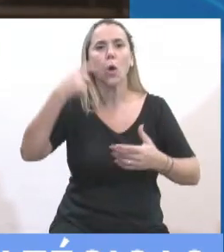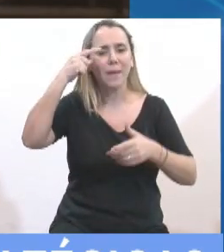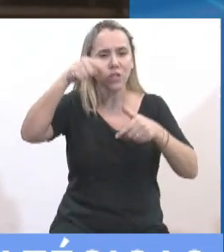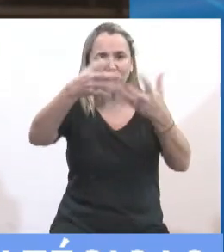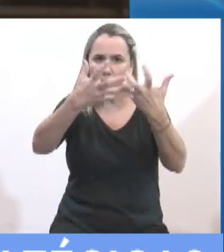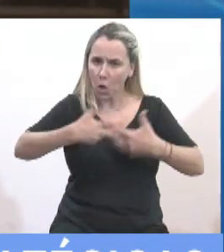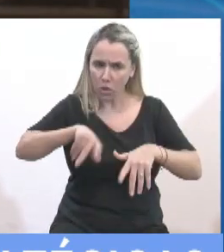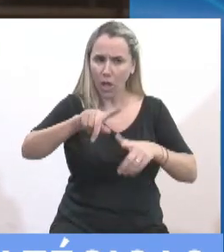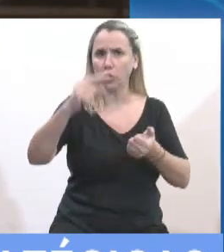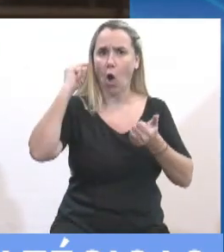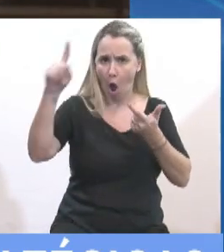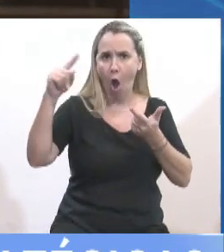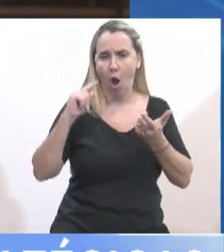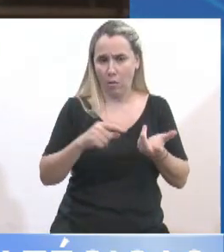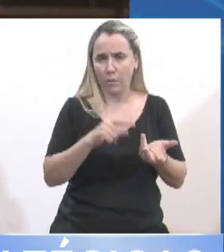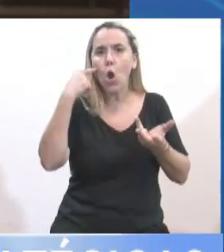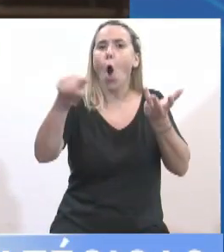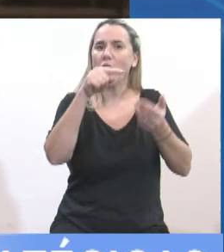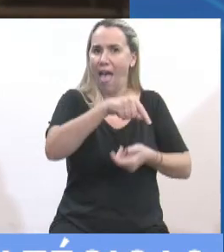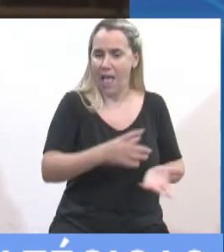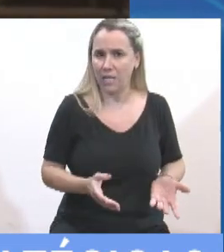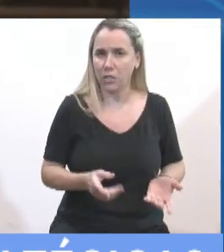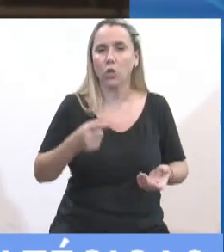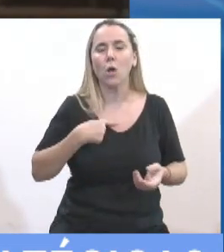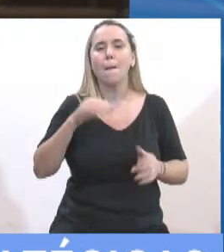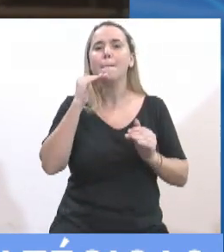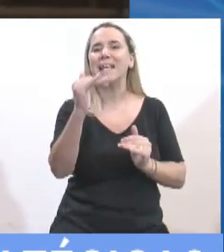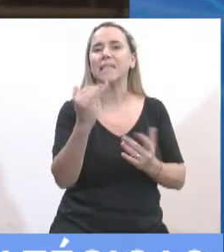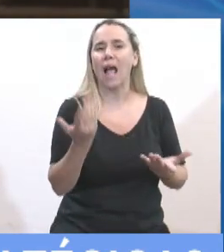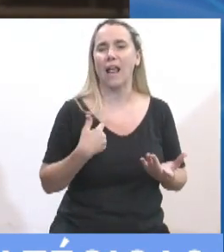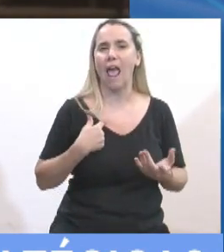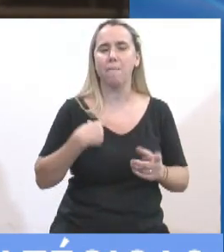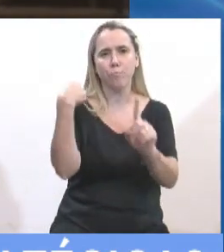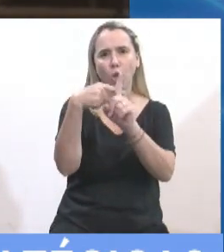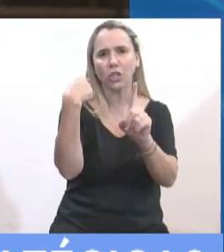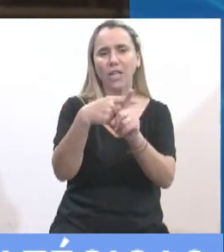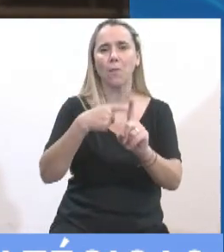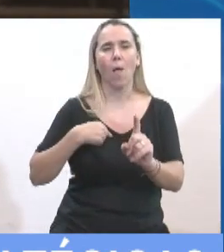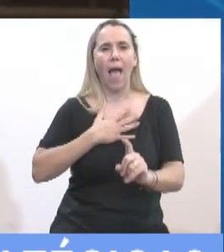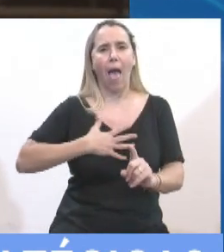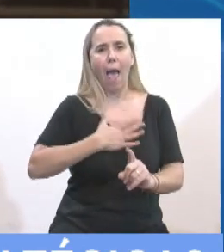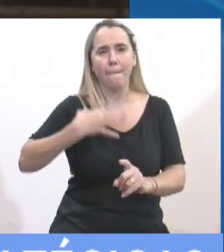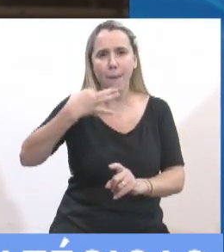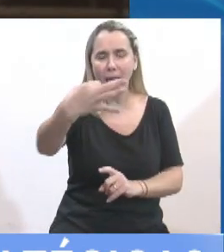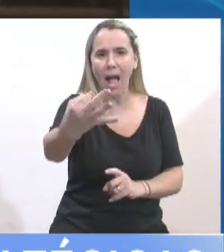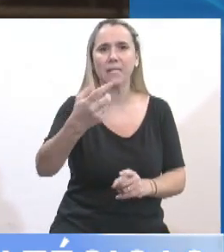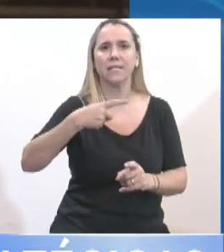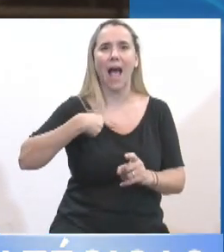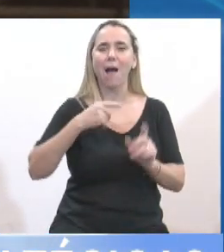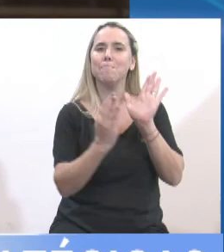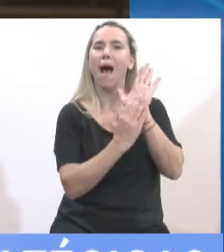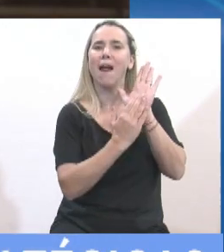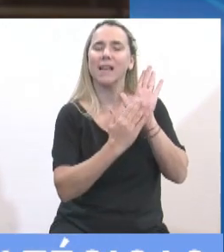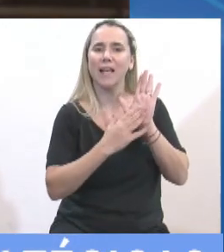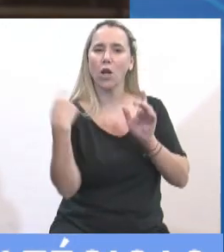mensaje de optimismo, de esperanza, y que también sea una señal de cómo podemos trabajar en conjunto